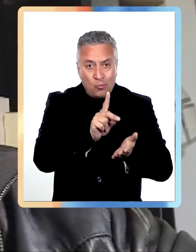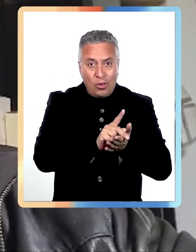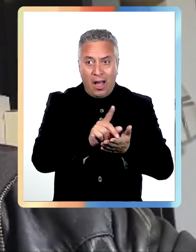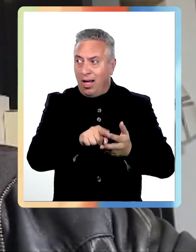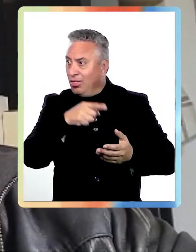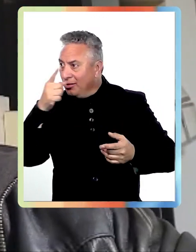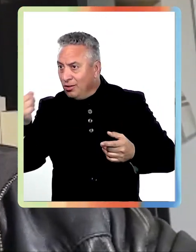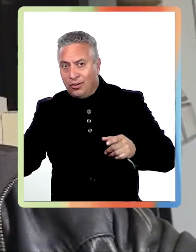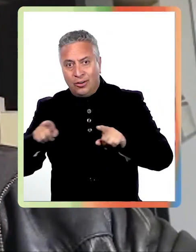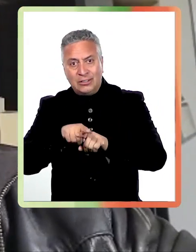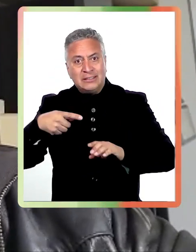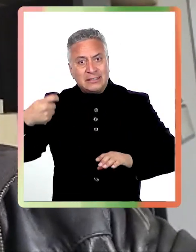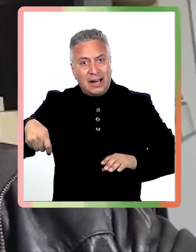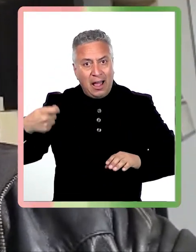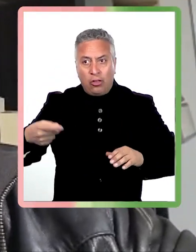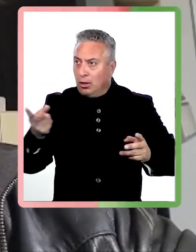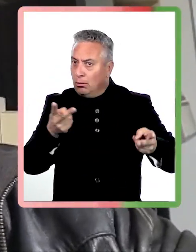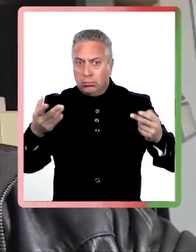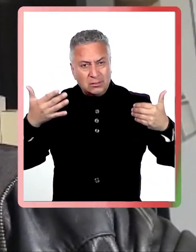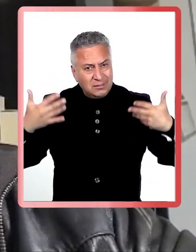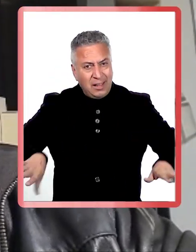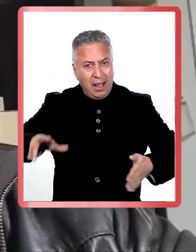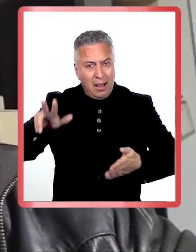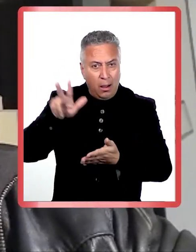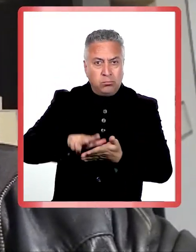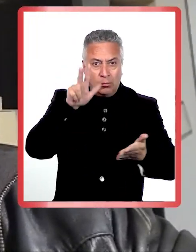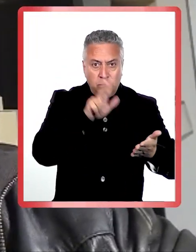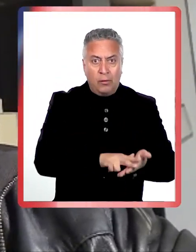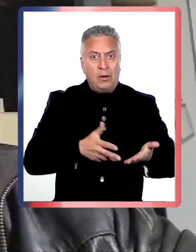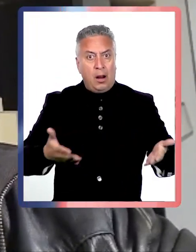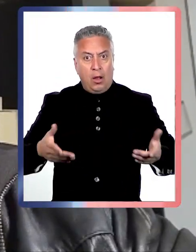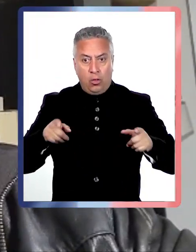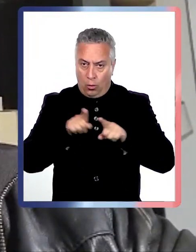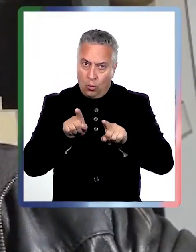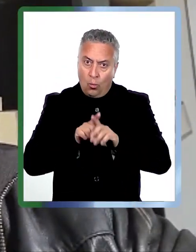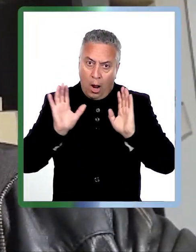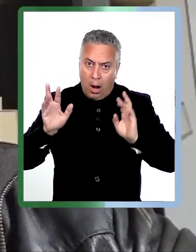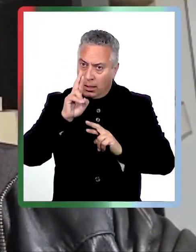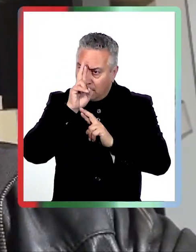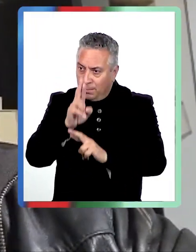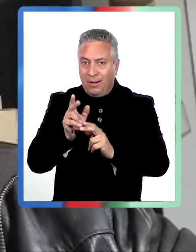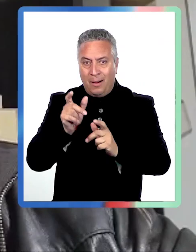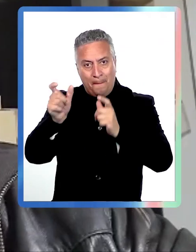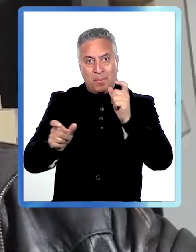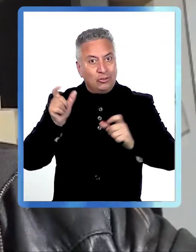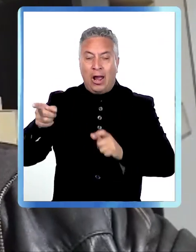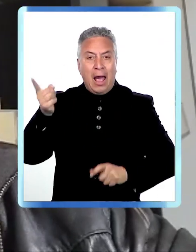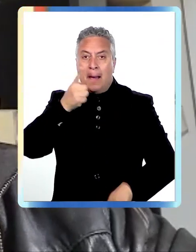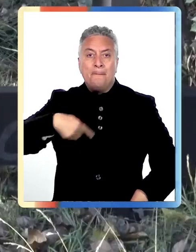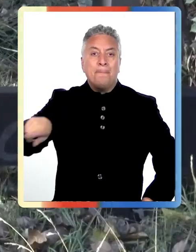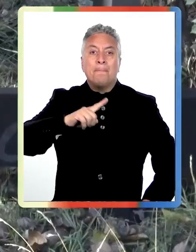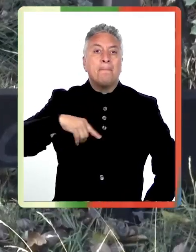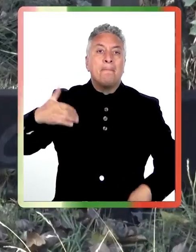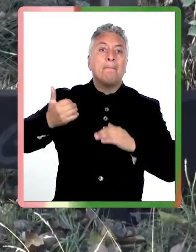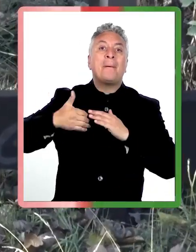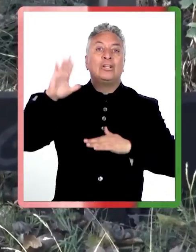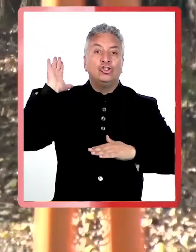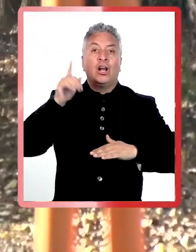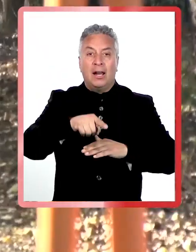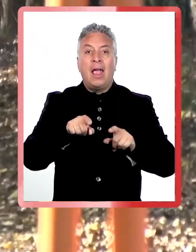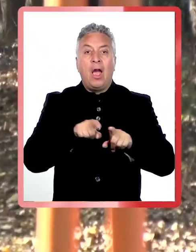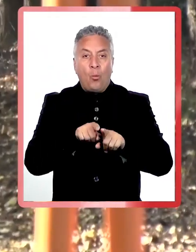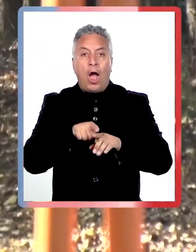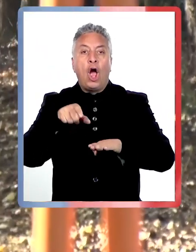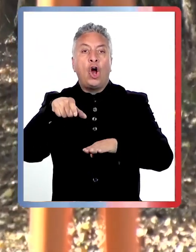que aquí hay una manifestación de la soberanía popular en el sentido de que la mayoría del Congreso Nacional ha aprobado una